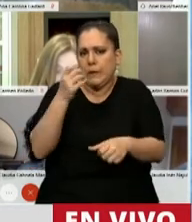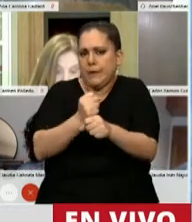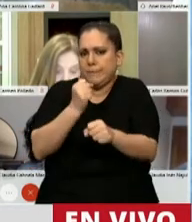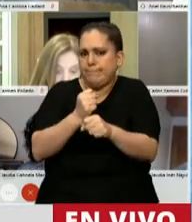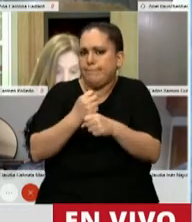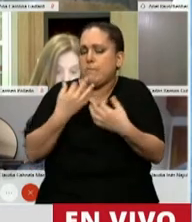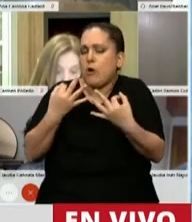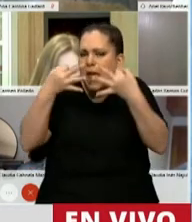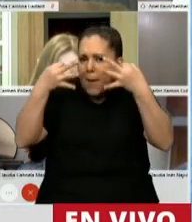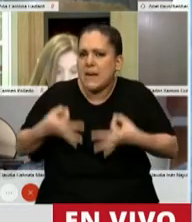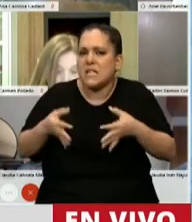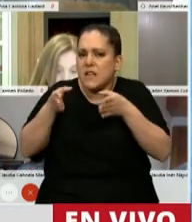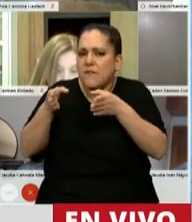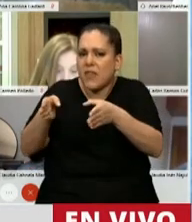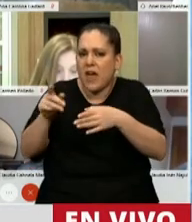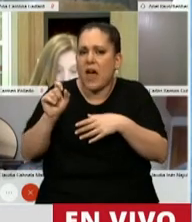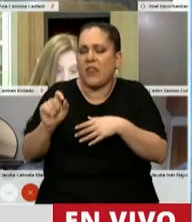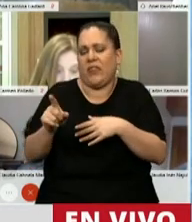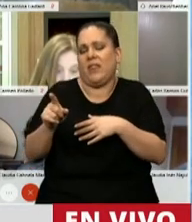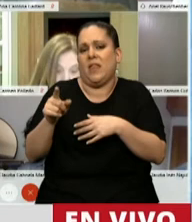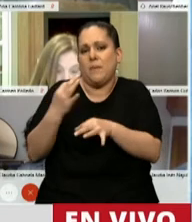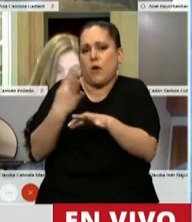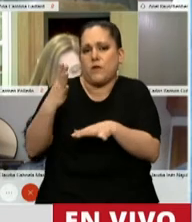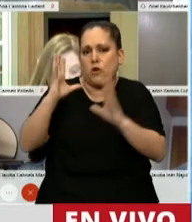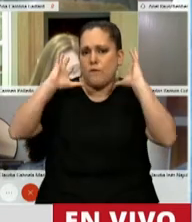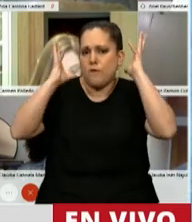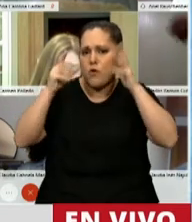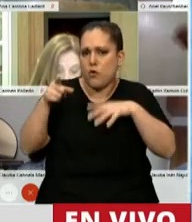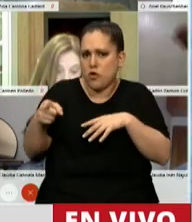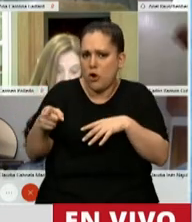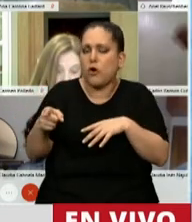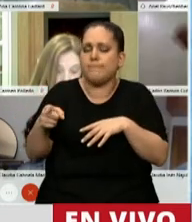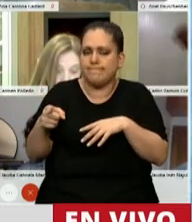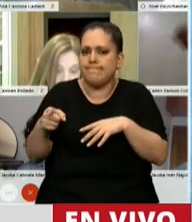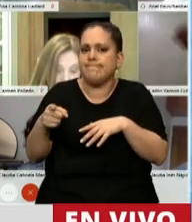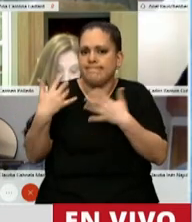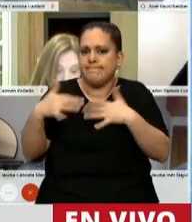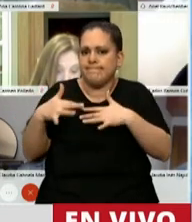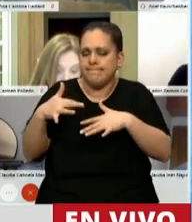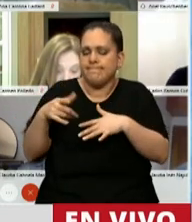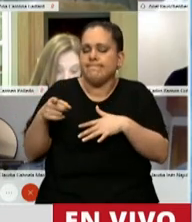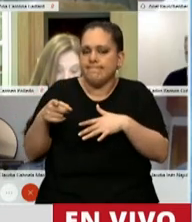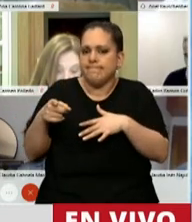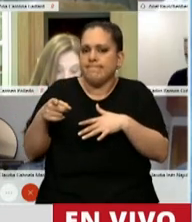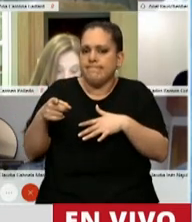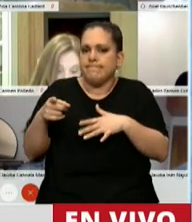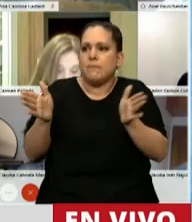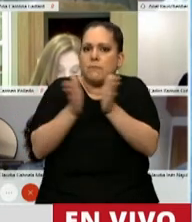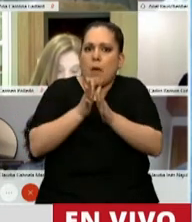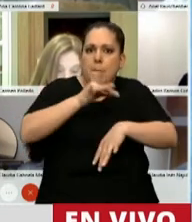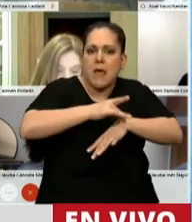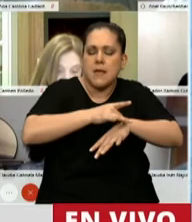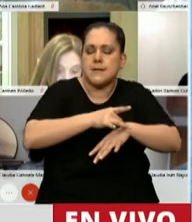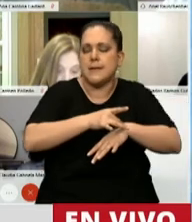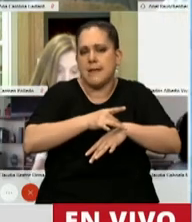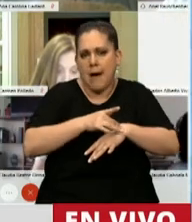sus especificidades, por sus particularidades, esta profesión ha desbordado esta característica y hoy